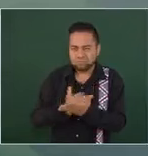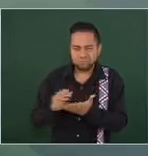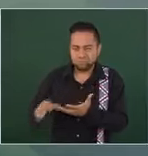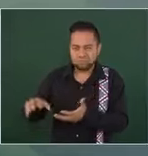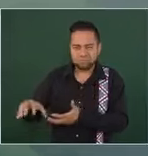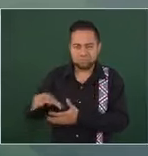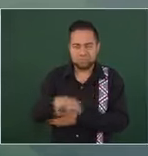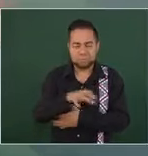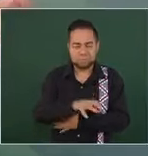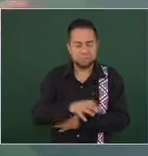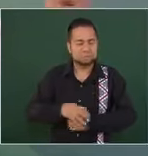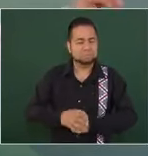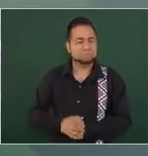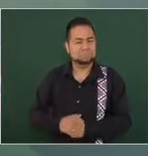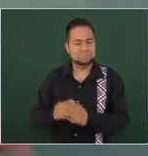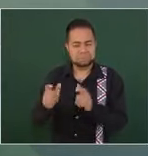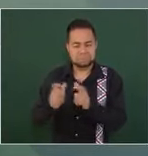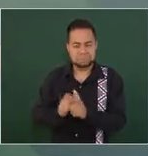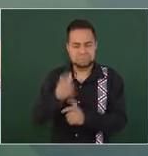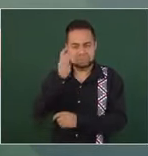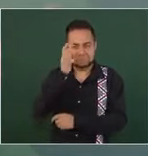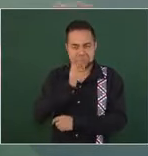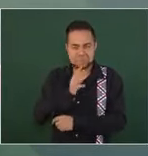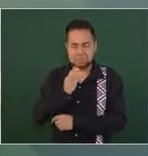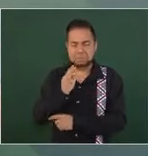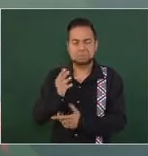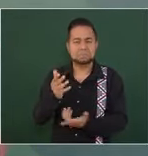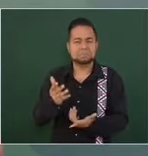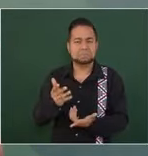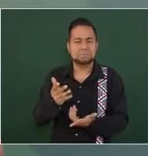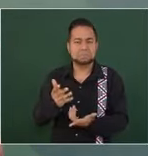ya no les tocó más que